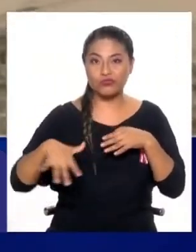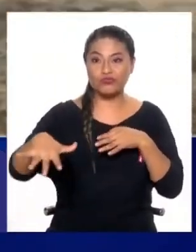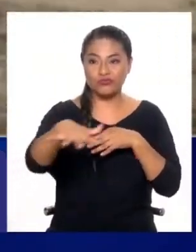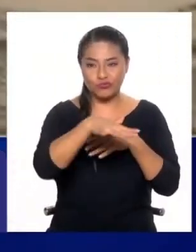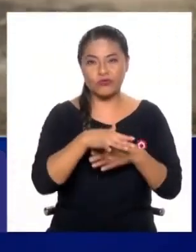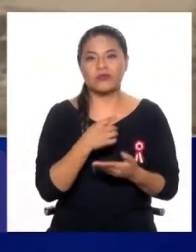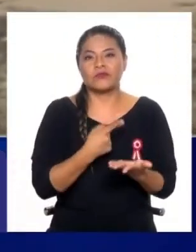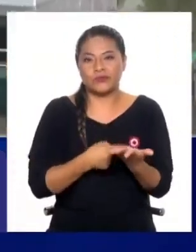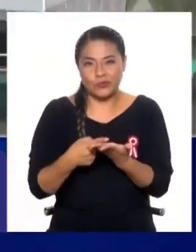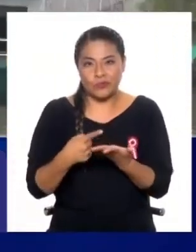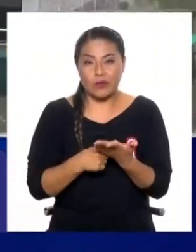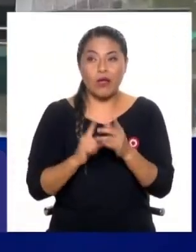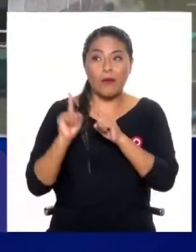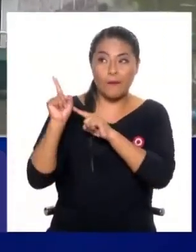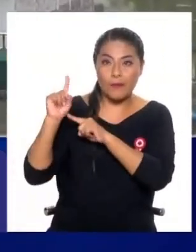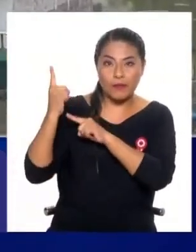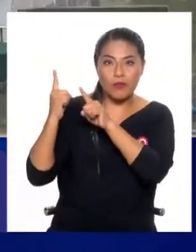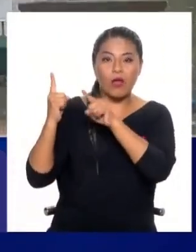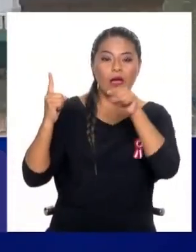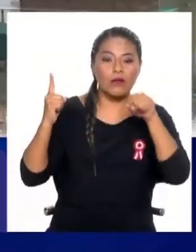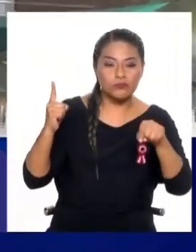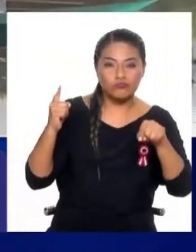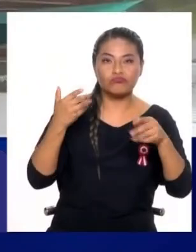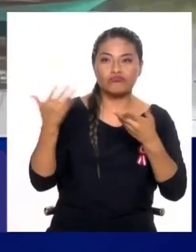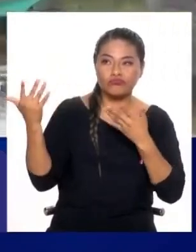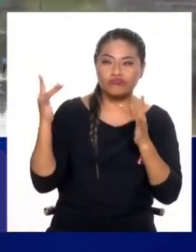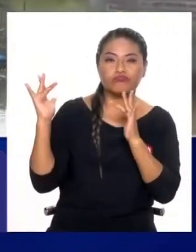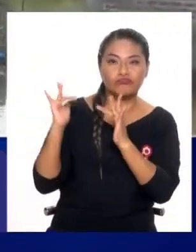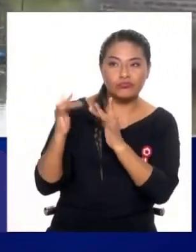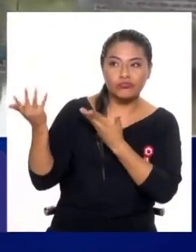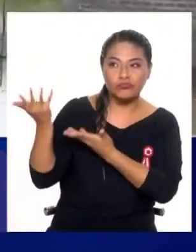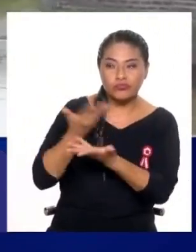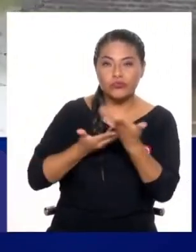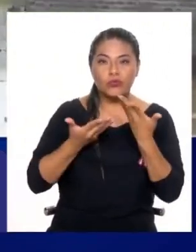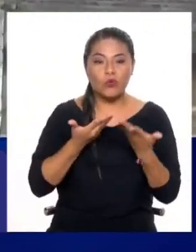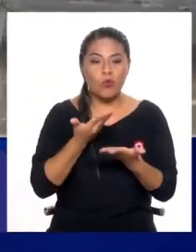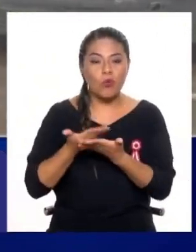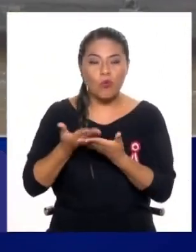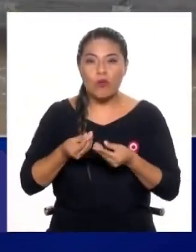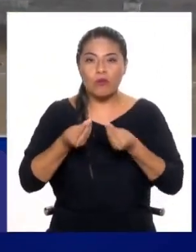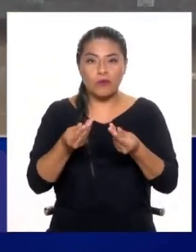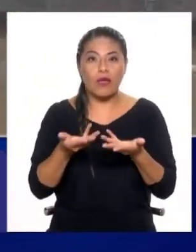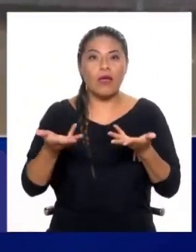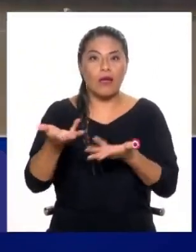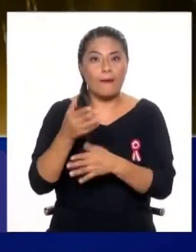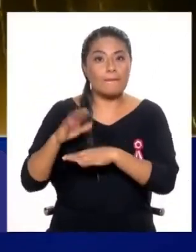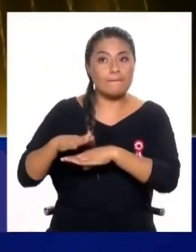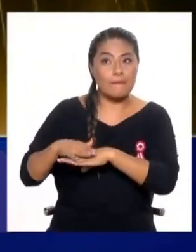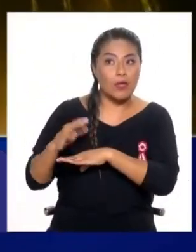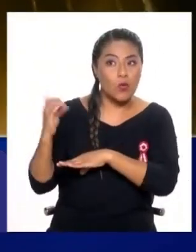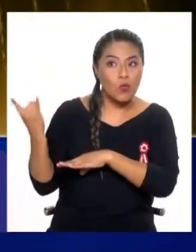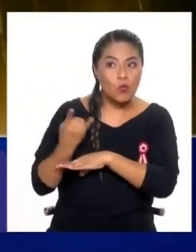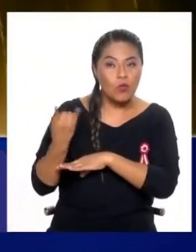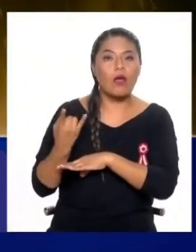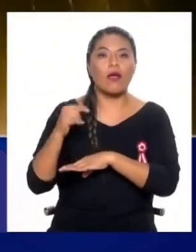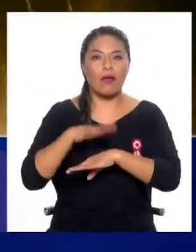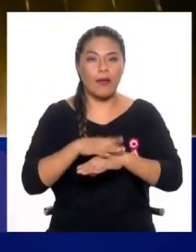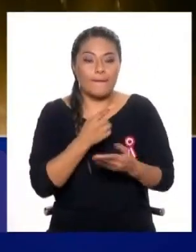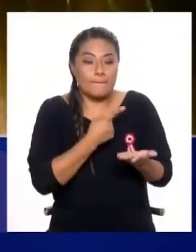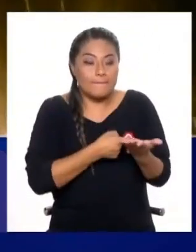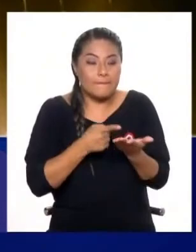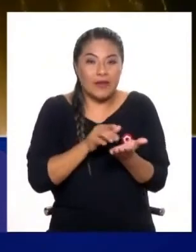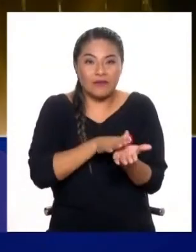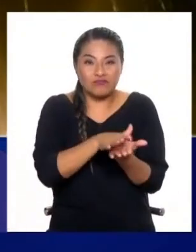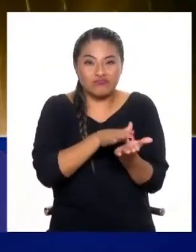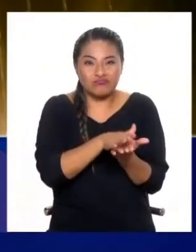contingencia, por ejemplo, prepararse ante el eventual caso de una emergencia y necesitamos que este plan de emergencia, este plan